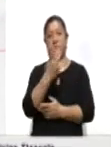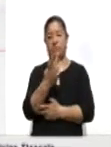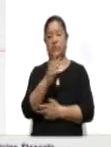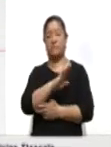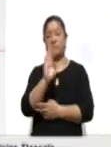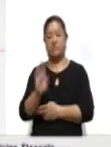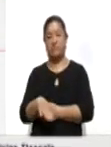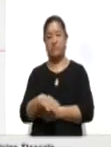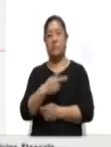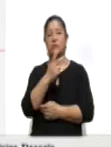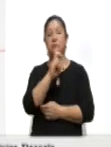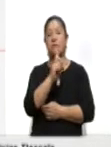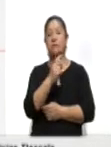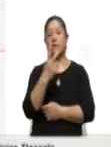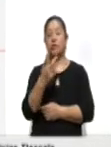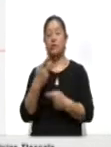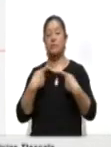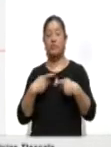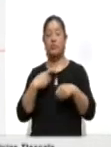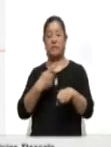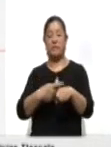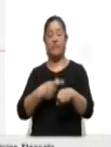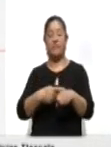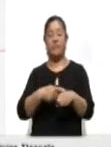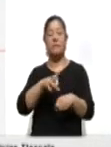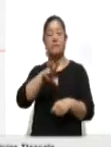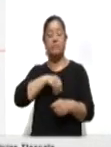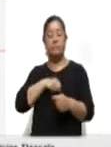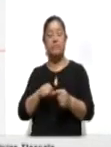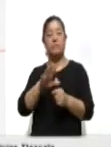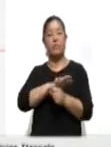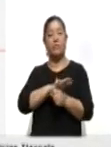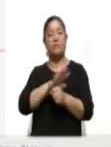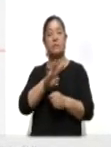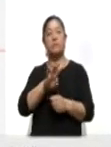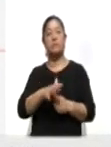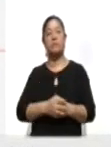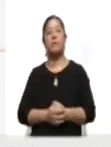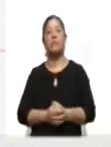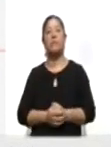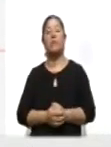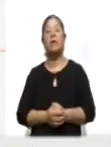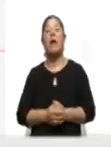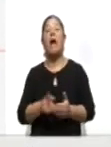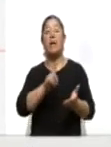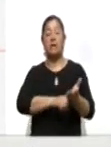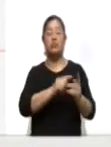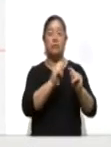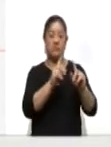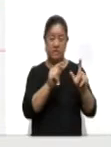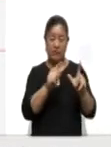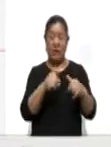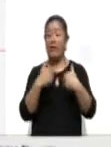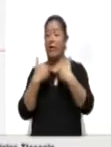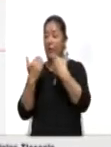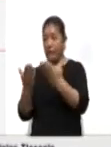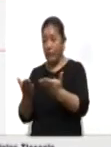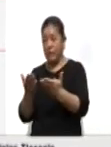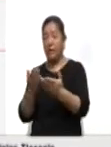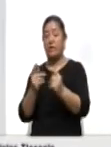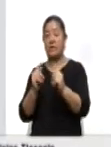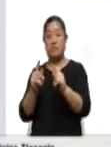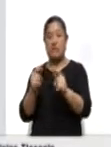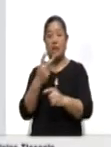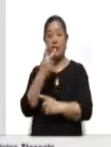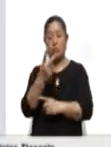fallecimientos y 32 casos positivos de COVID-19 de Tlaxcaltecas identificados en el Estado y 2 en otras